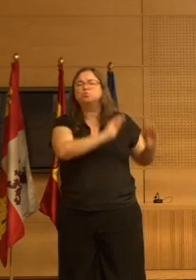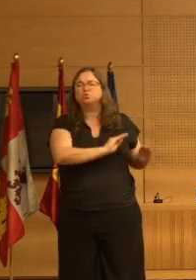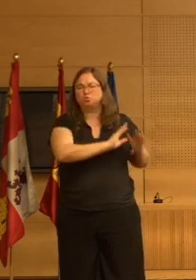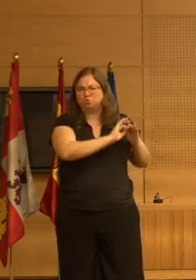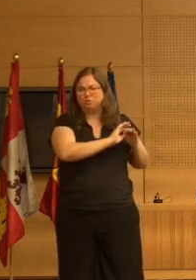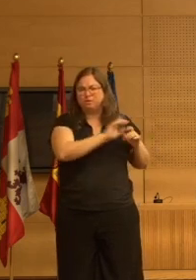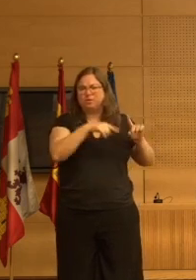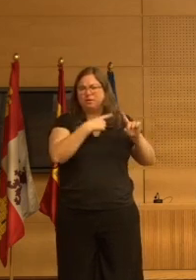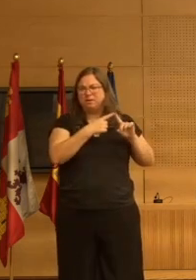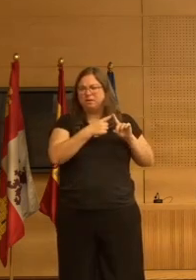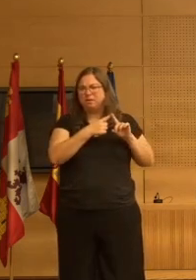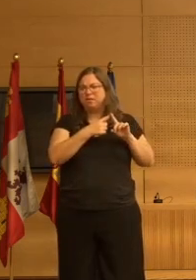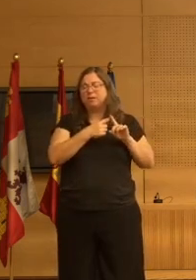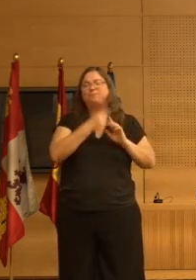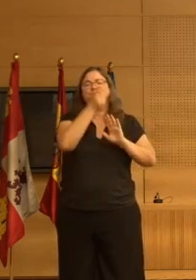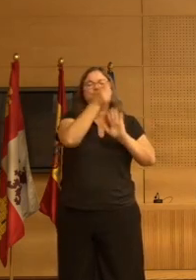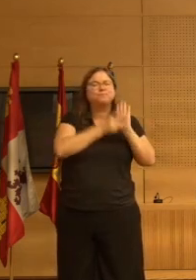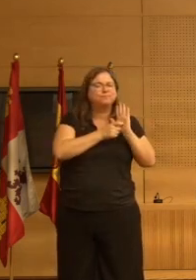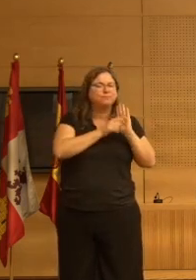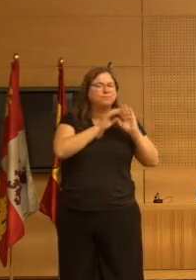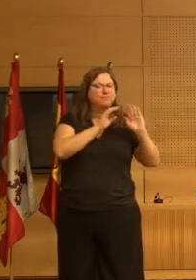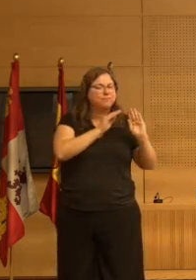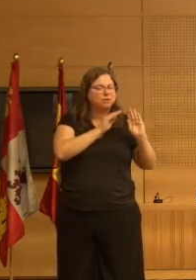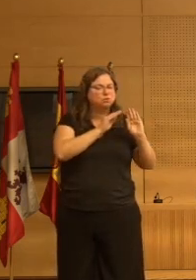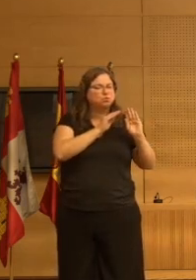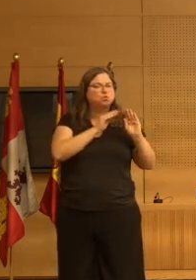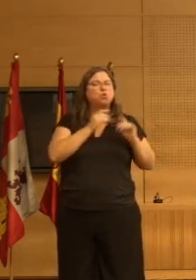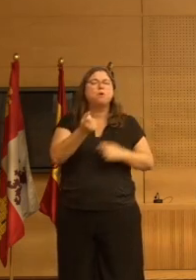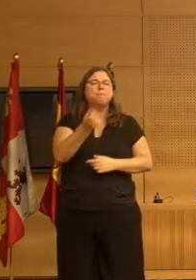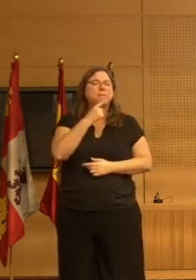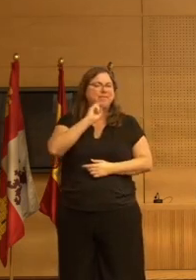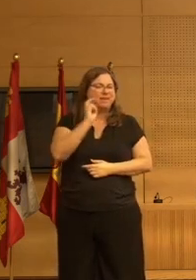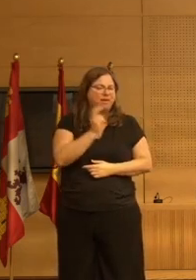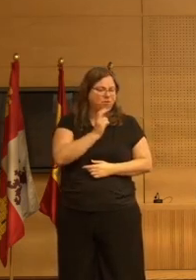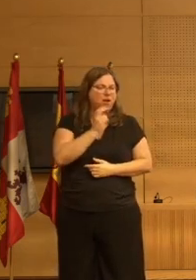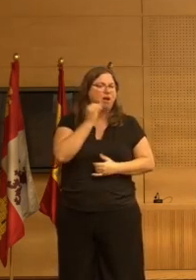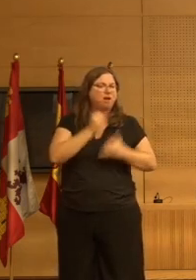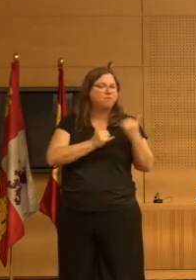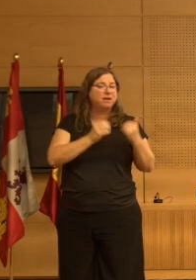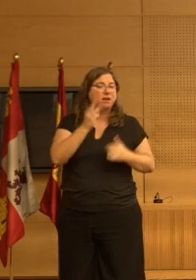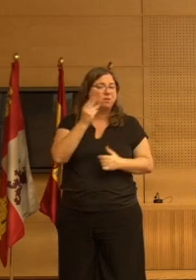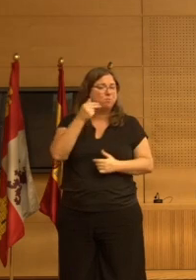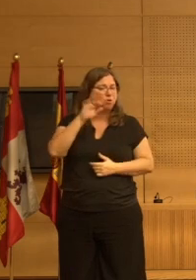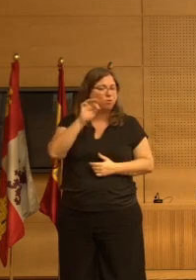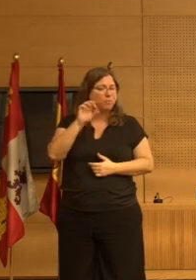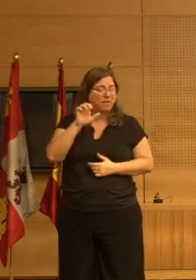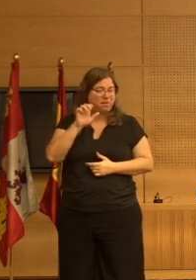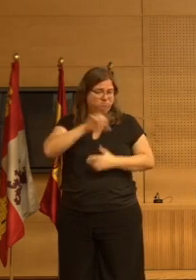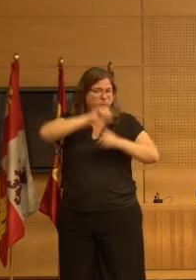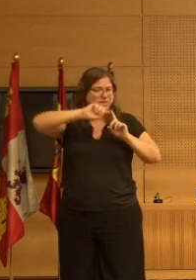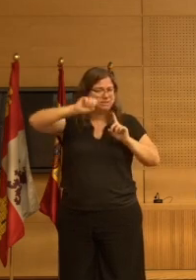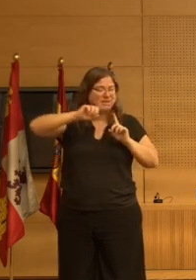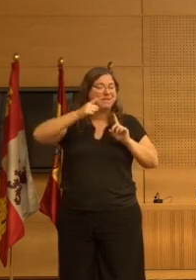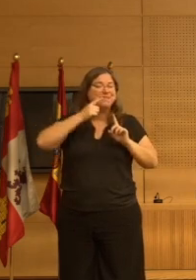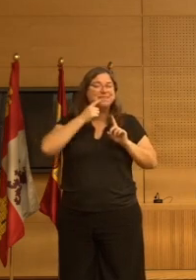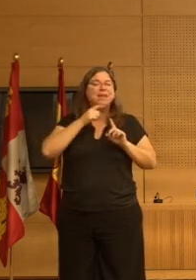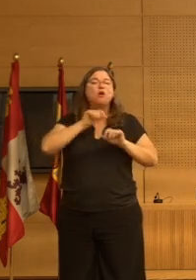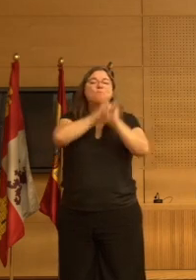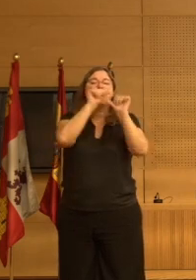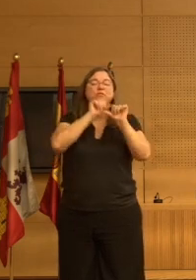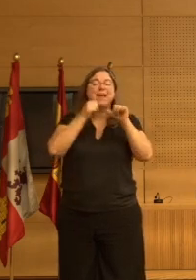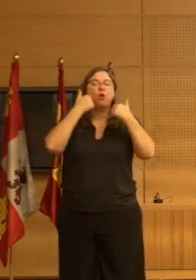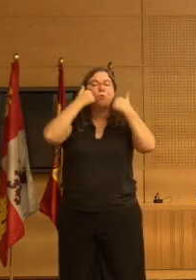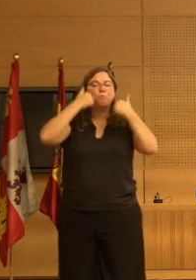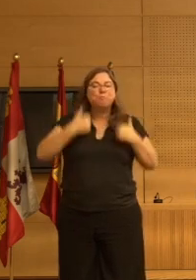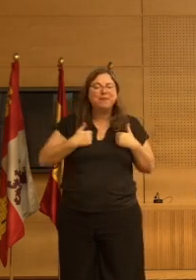también pautas de inicio etcétera y por tanto CROME parte de un modelo biopsicosocial de